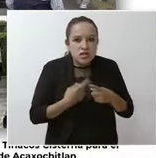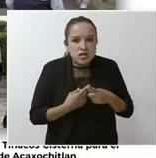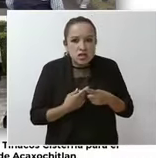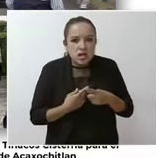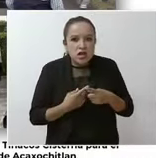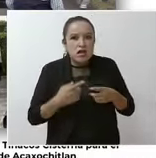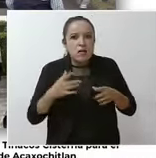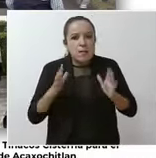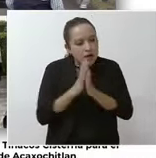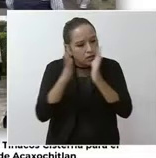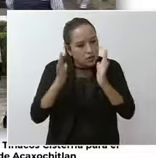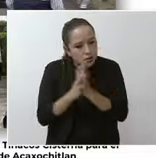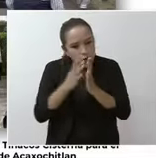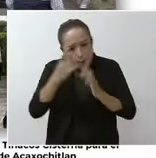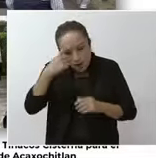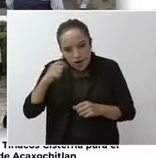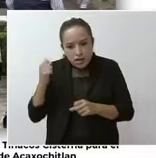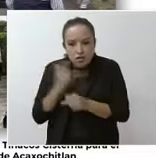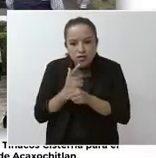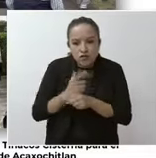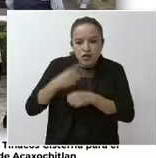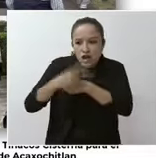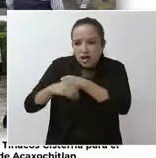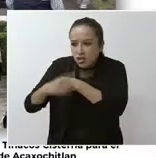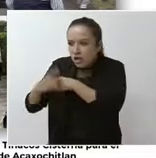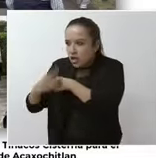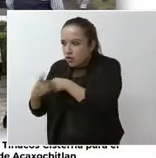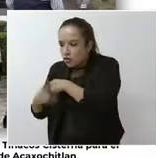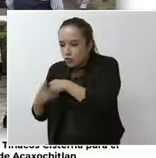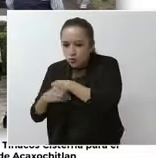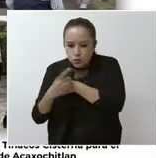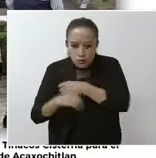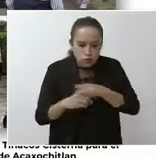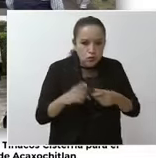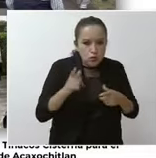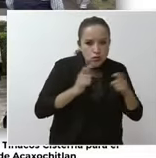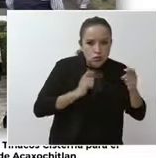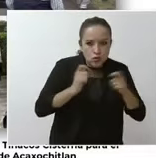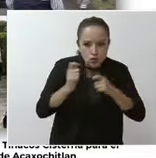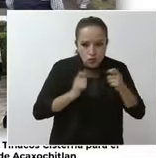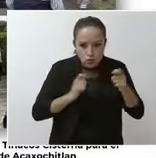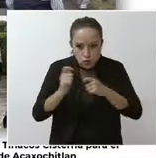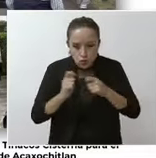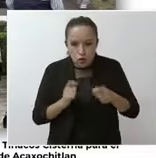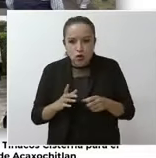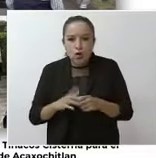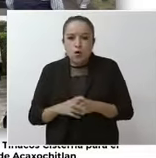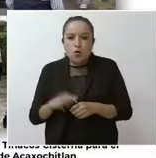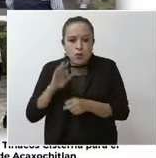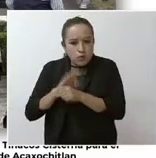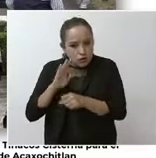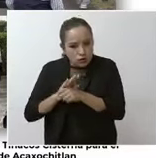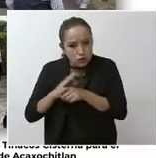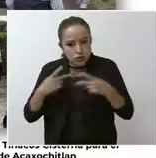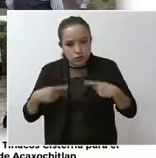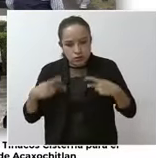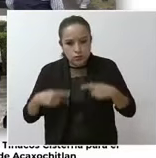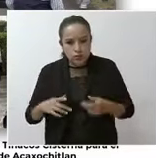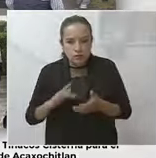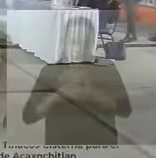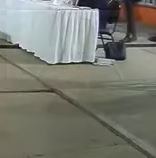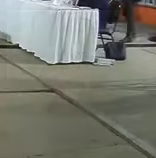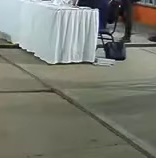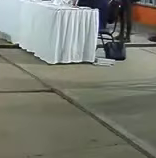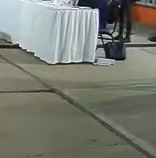las reuniones que se propusieron por la Coordinación Nacional de Protección Civil. Muchas gracias, Presidente.